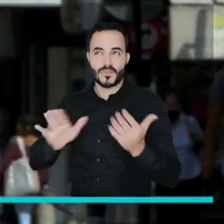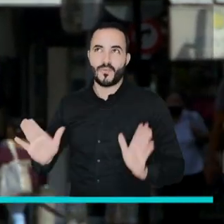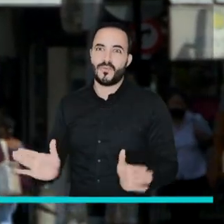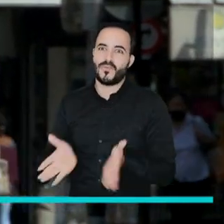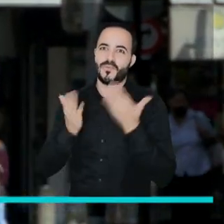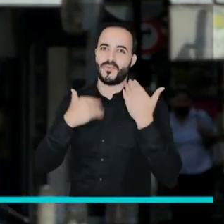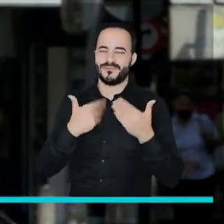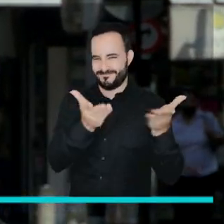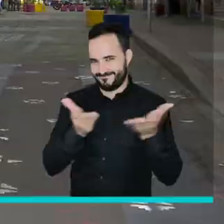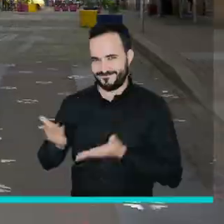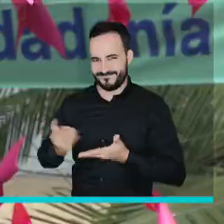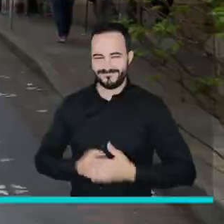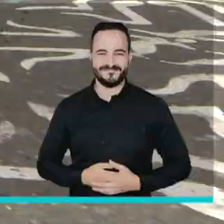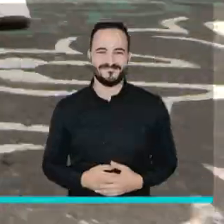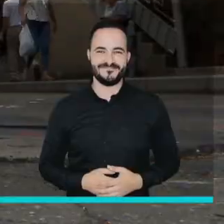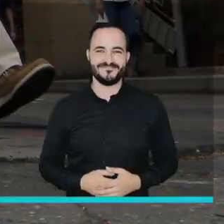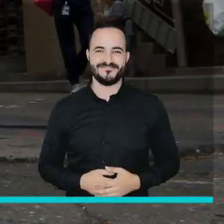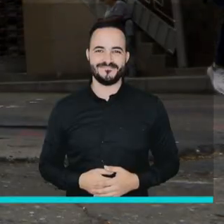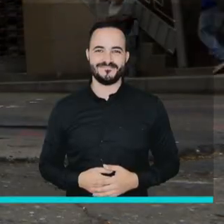peatones. Bienvenidos.